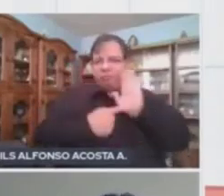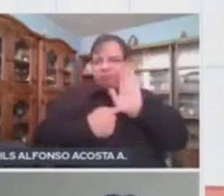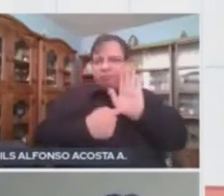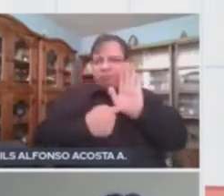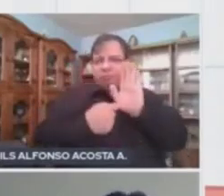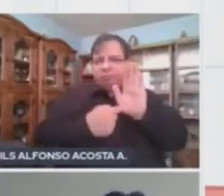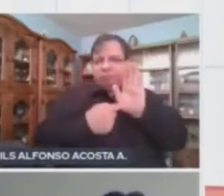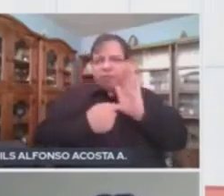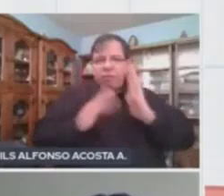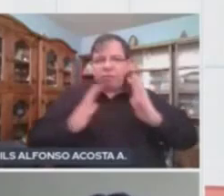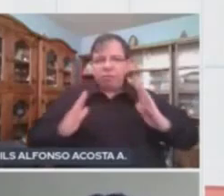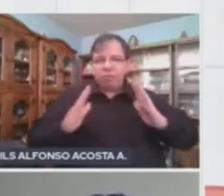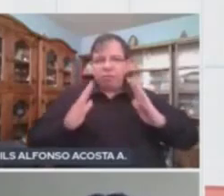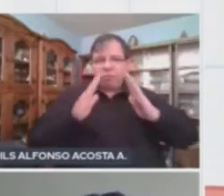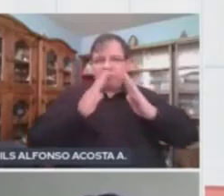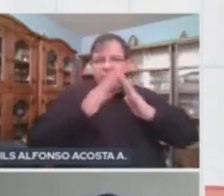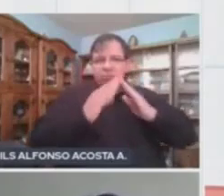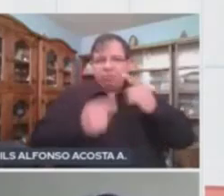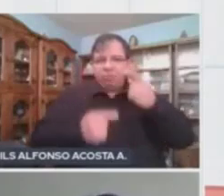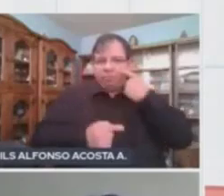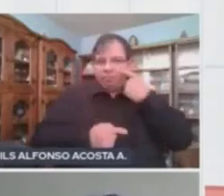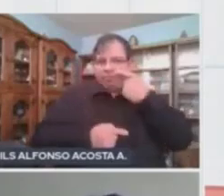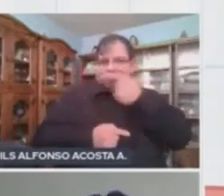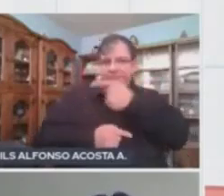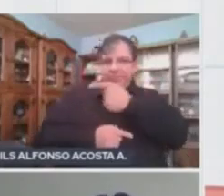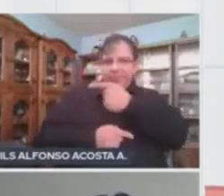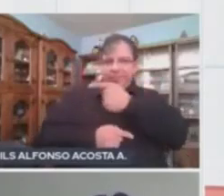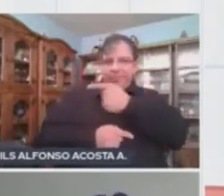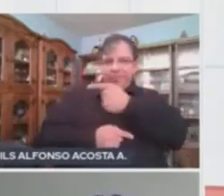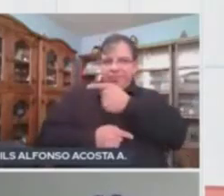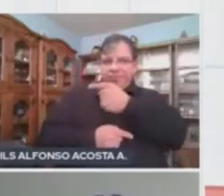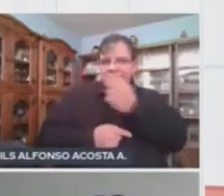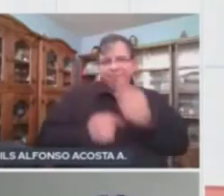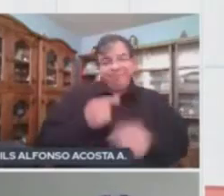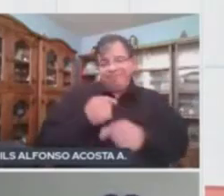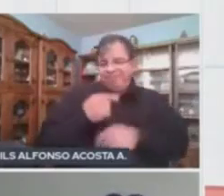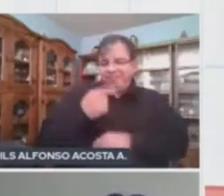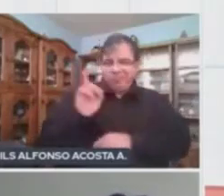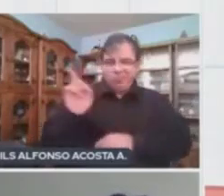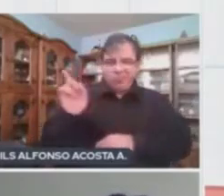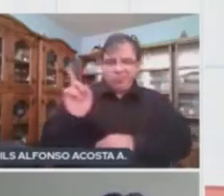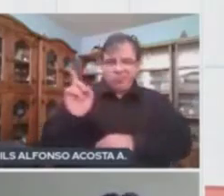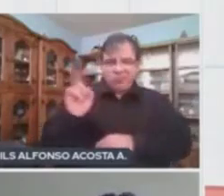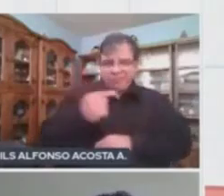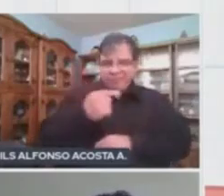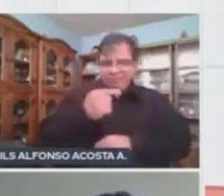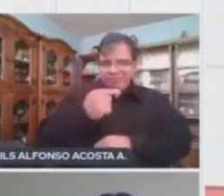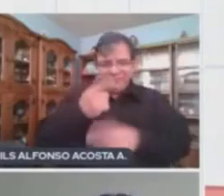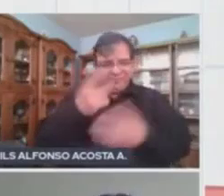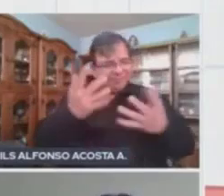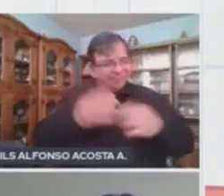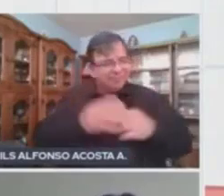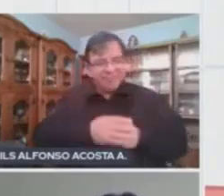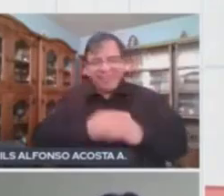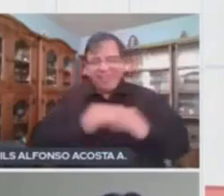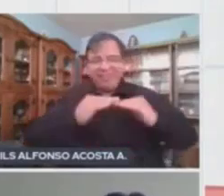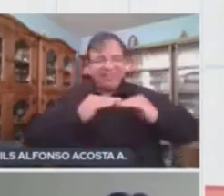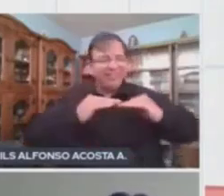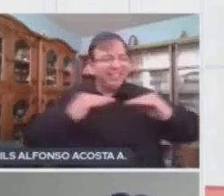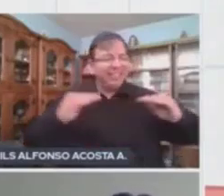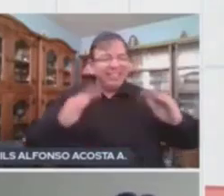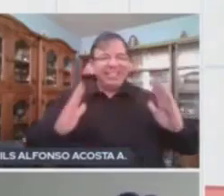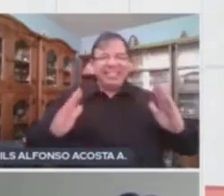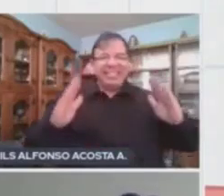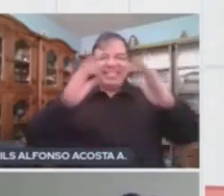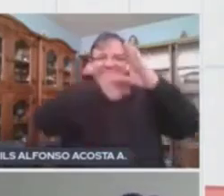forma de pirámide como el que ustedes pueden observar. En la base, siempre vamos a encontrar a los